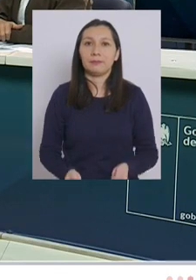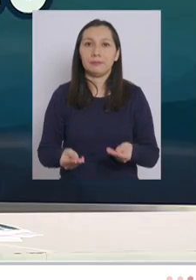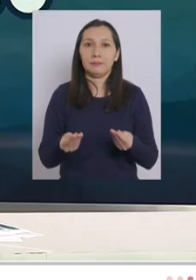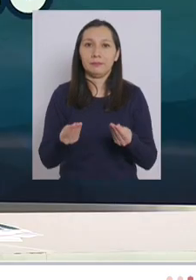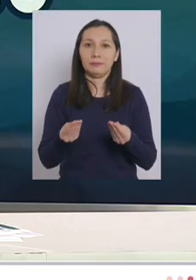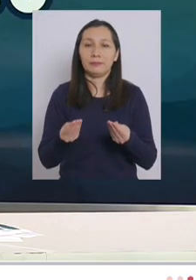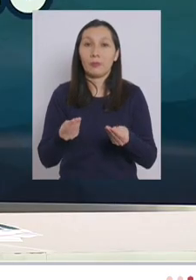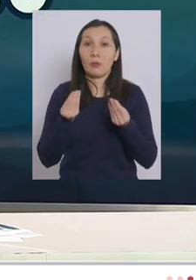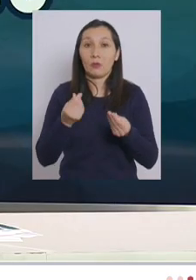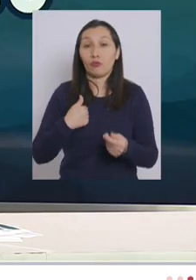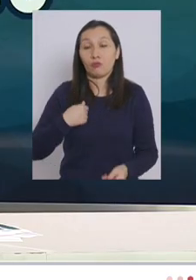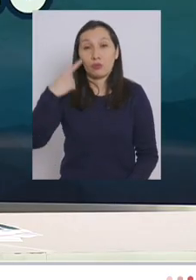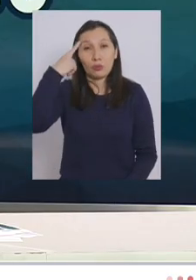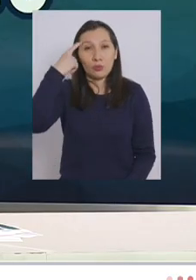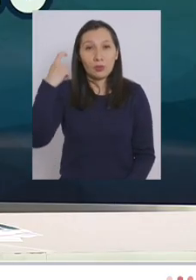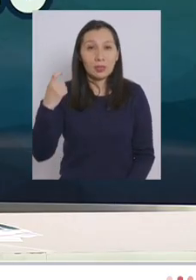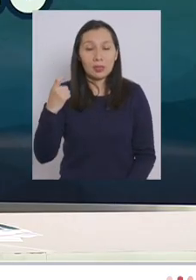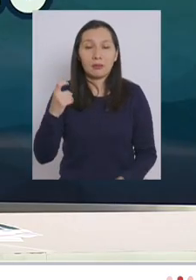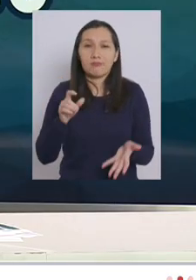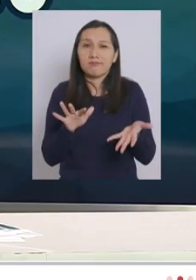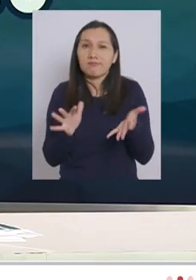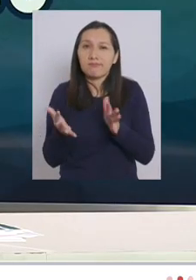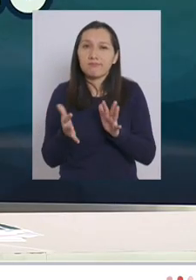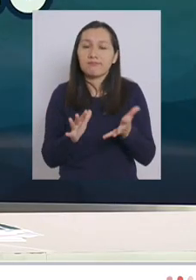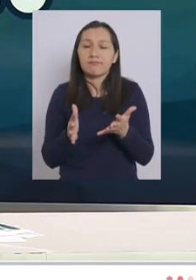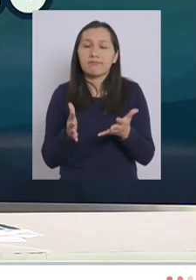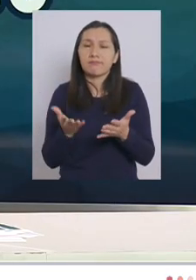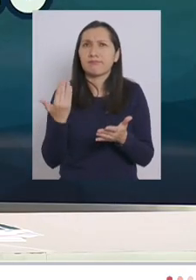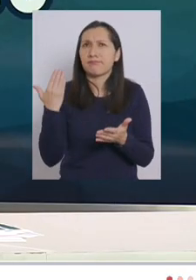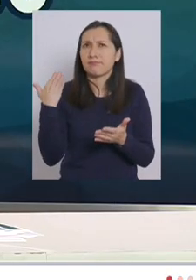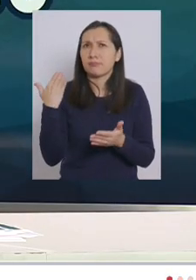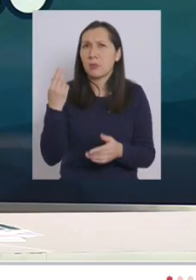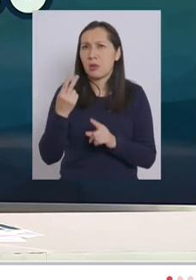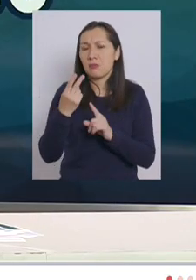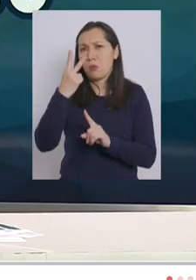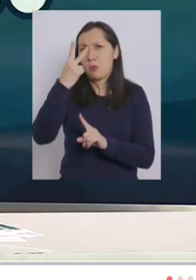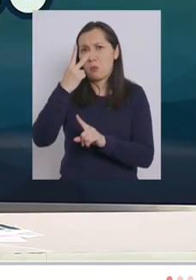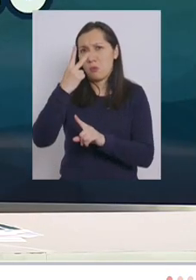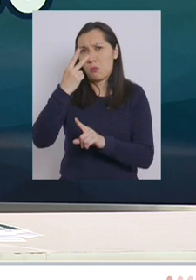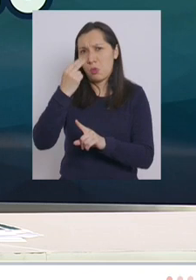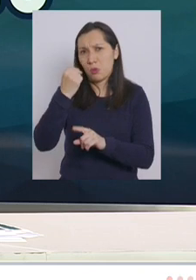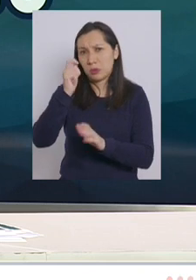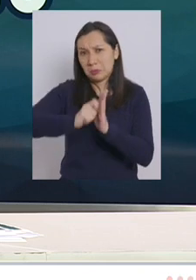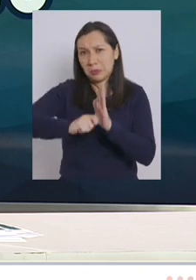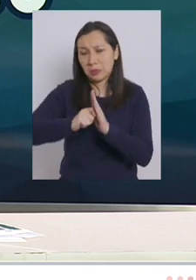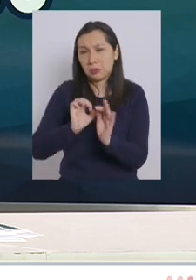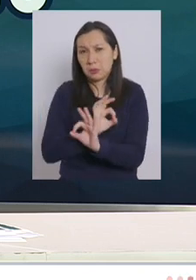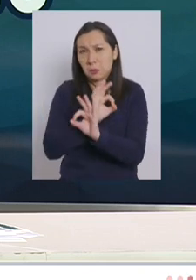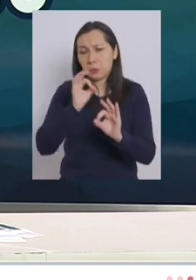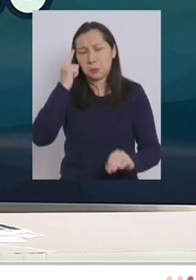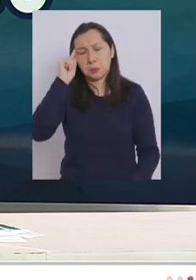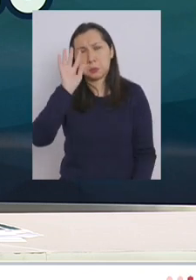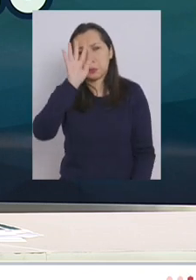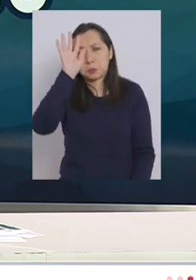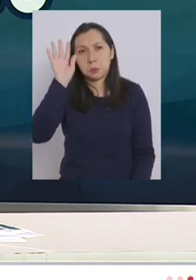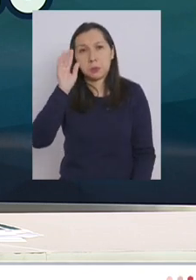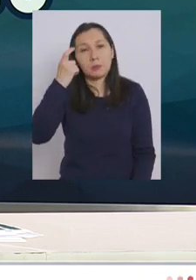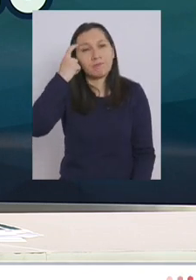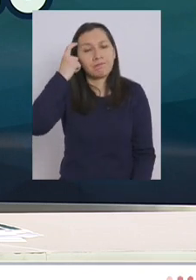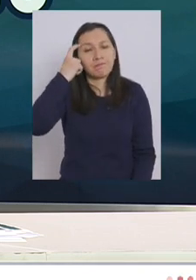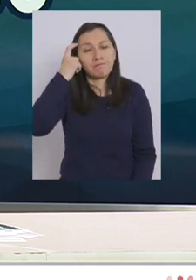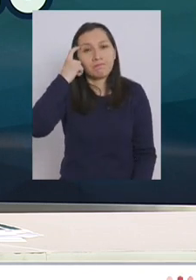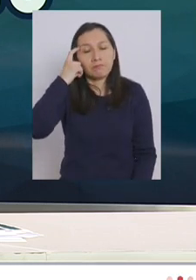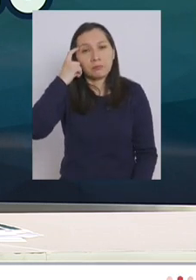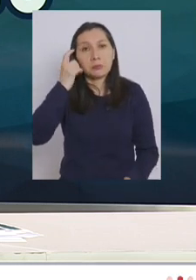yo creo que hace 12 meses habría sido inimaginable pensar